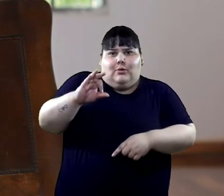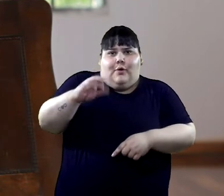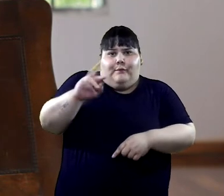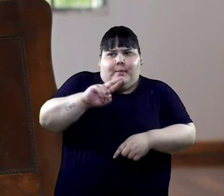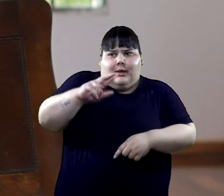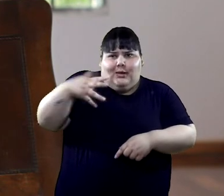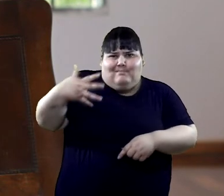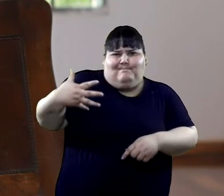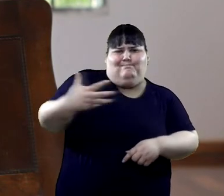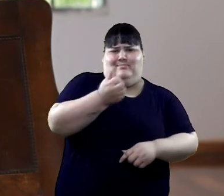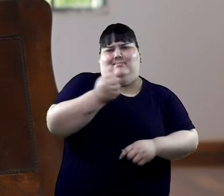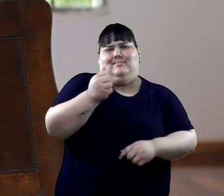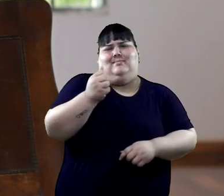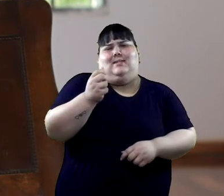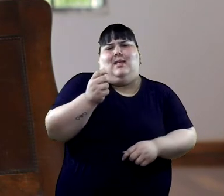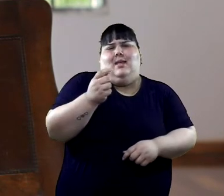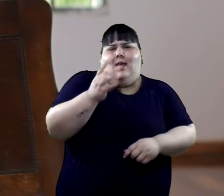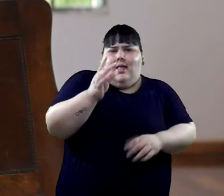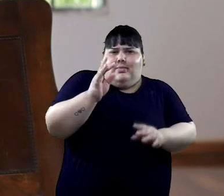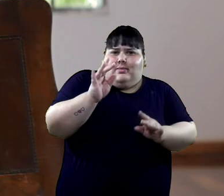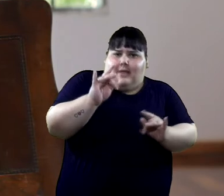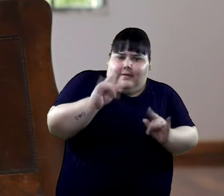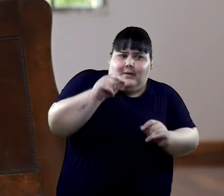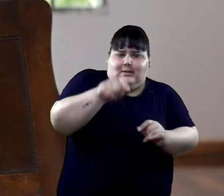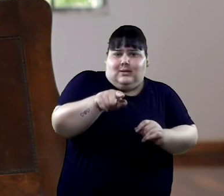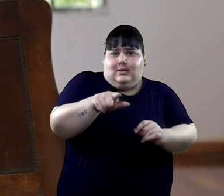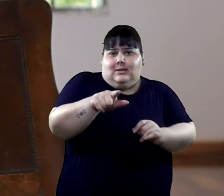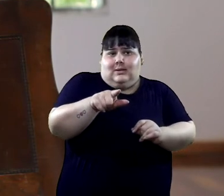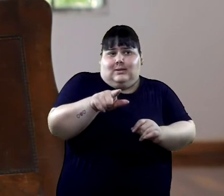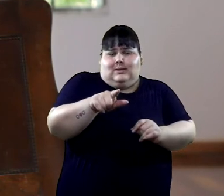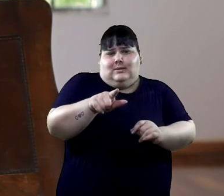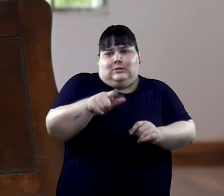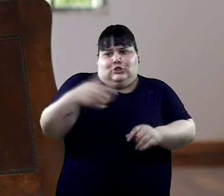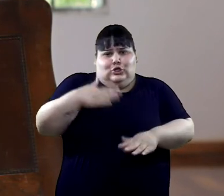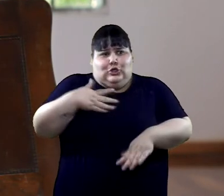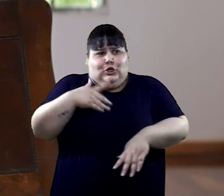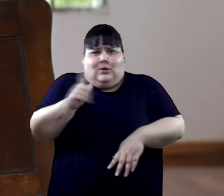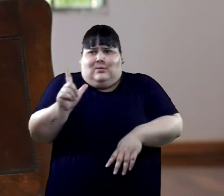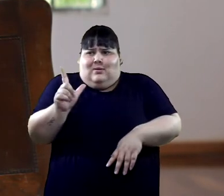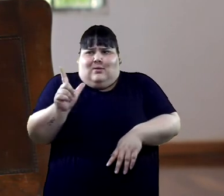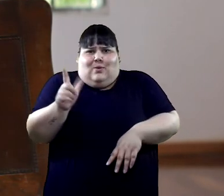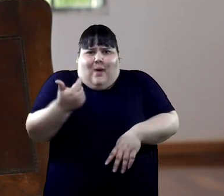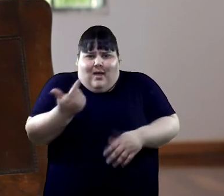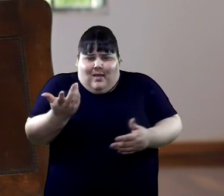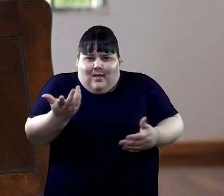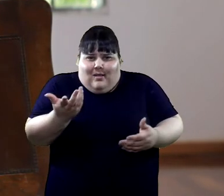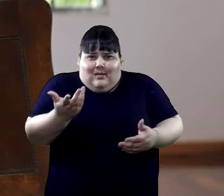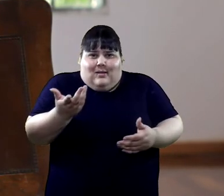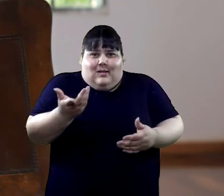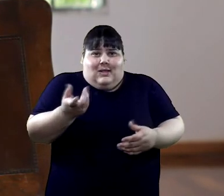femenino. Pero sigue siendo un tema ahí y yo me sorprendo. Y una las ve